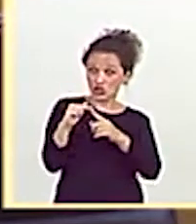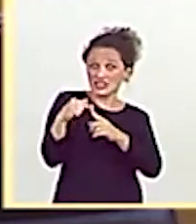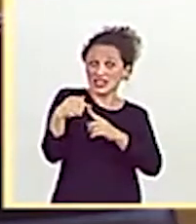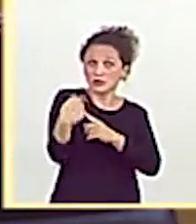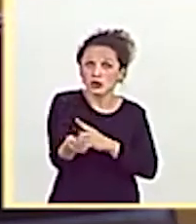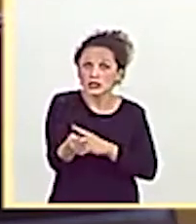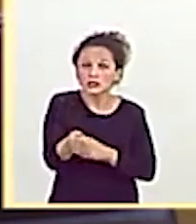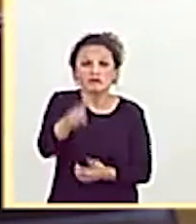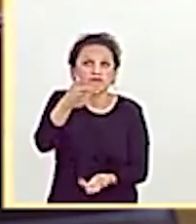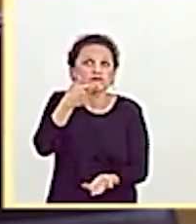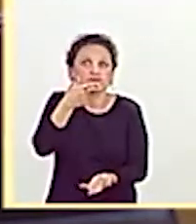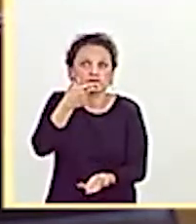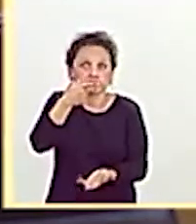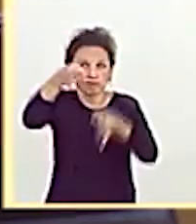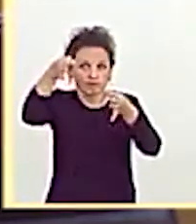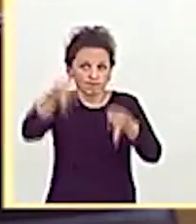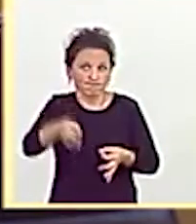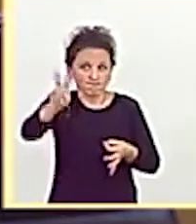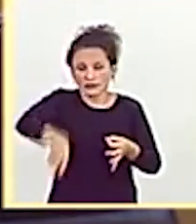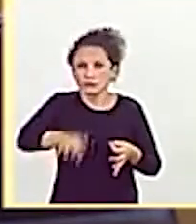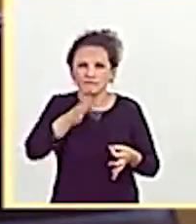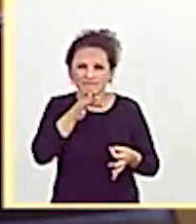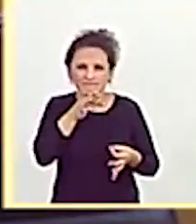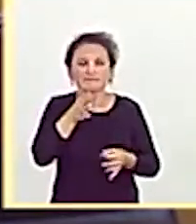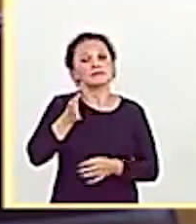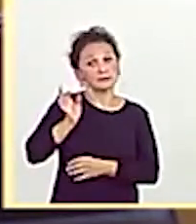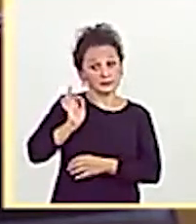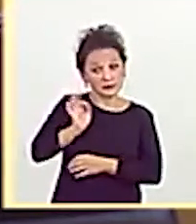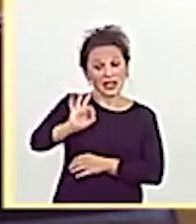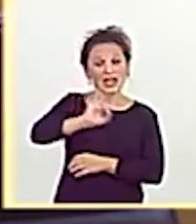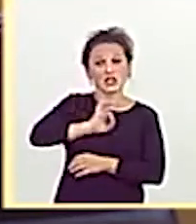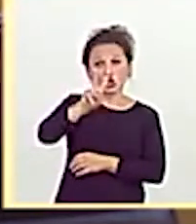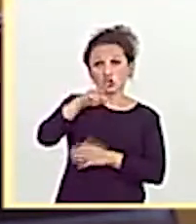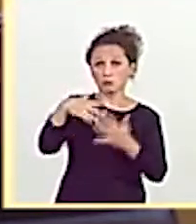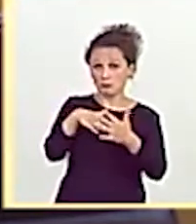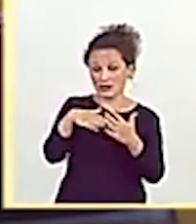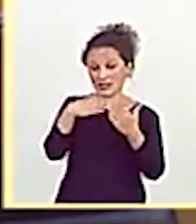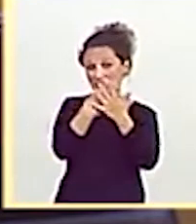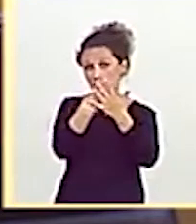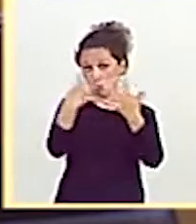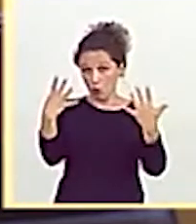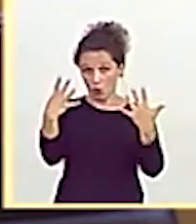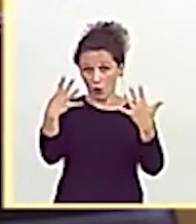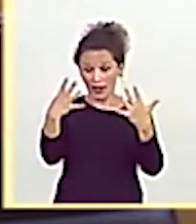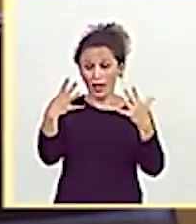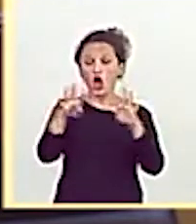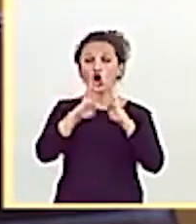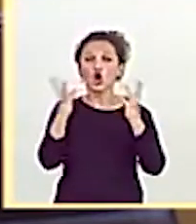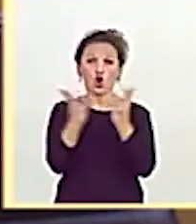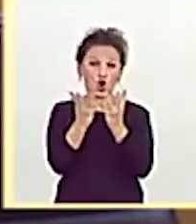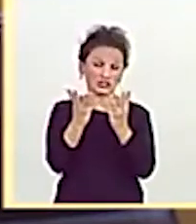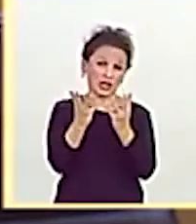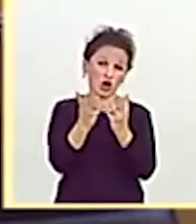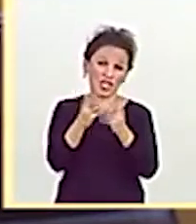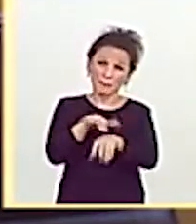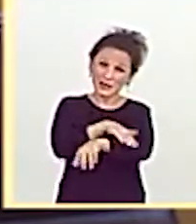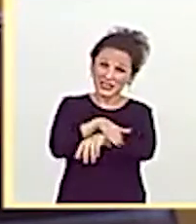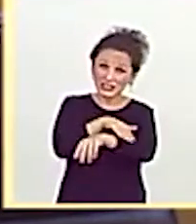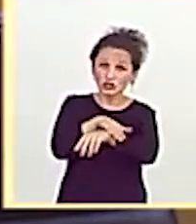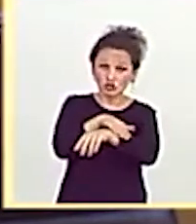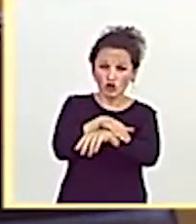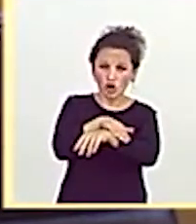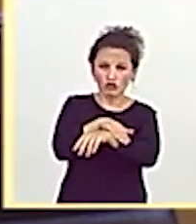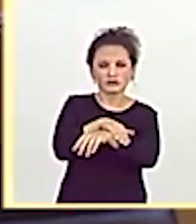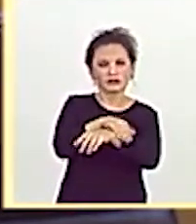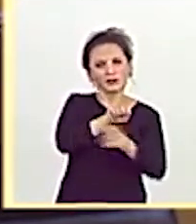ratificar Es cierto que en enero del 2019 se aprobó por parte del Consejo de Ministros su remisión a las Cortes